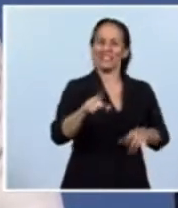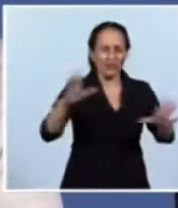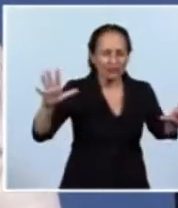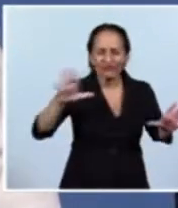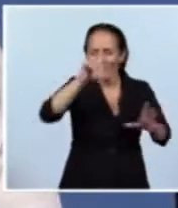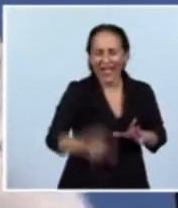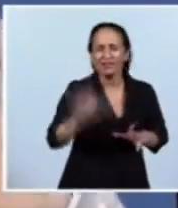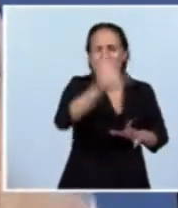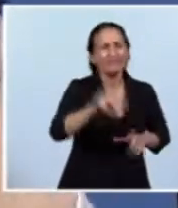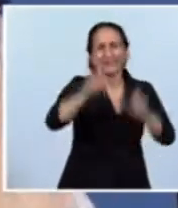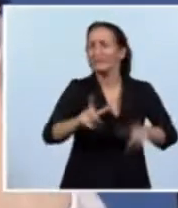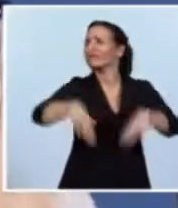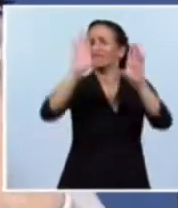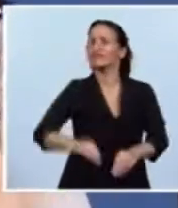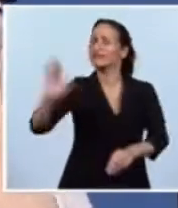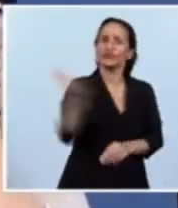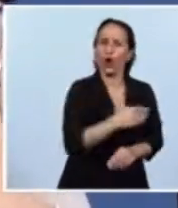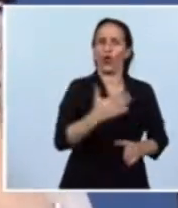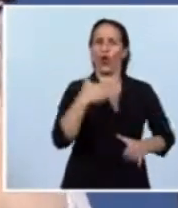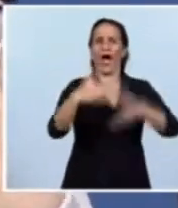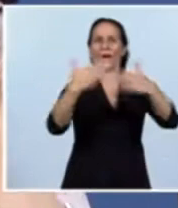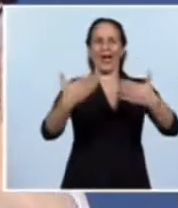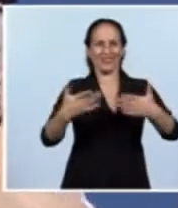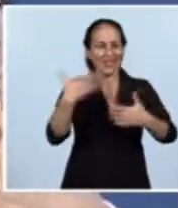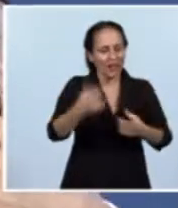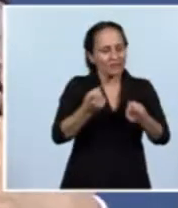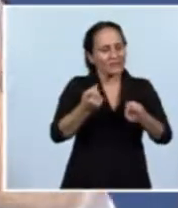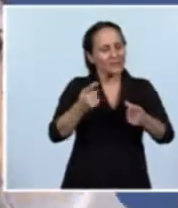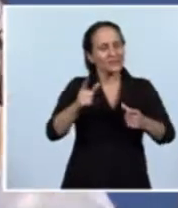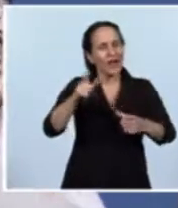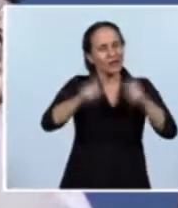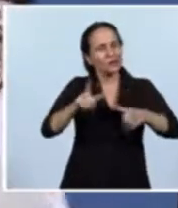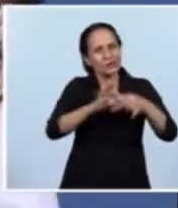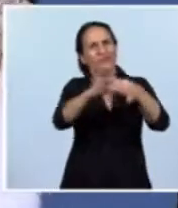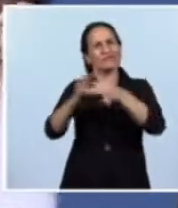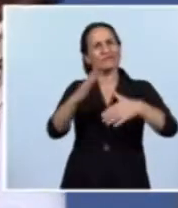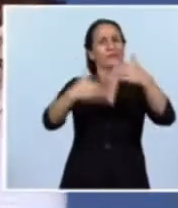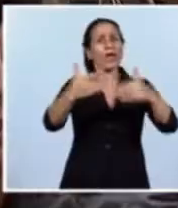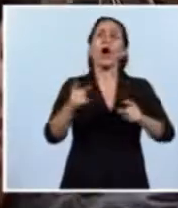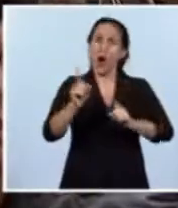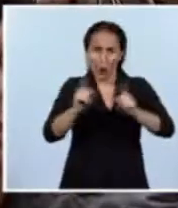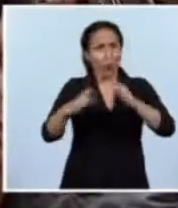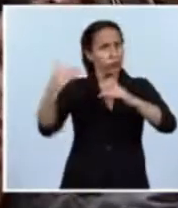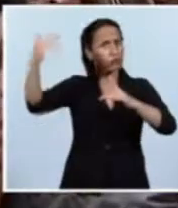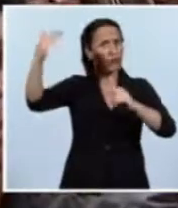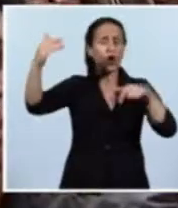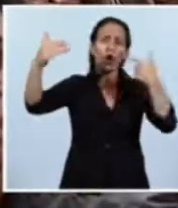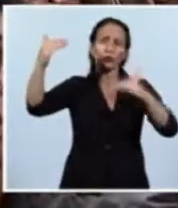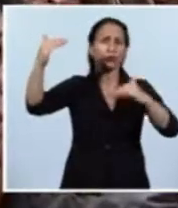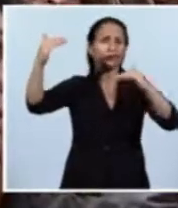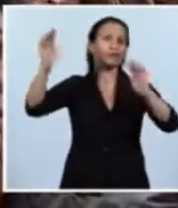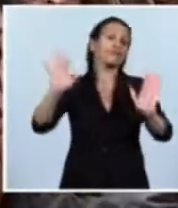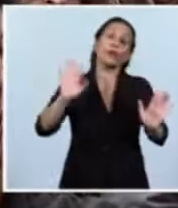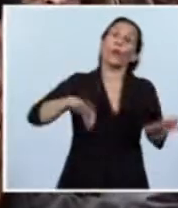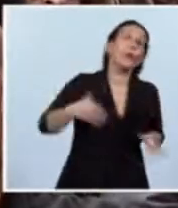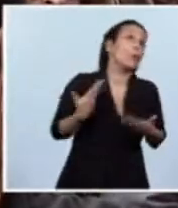conjunto y que todos puedan avanzar armónicamente, por ahí unos más que otros, por la naturaleza misma